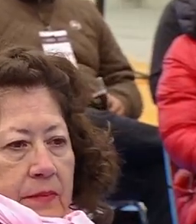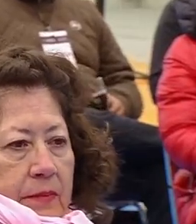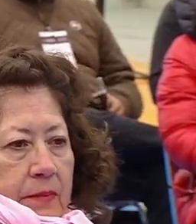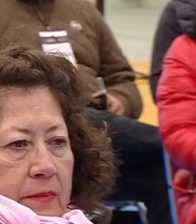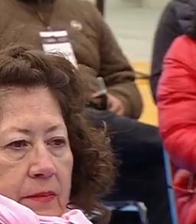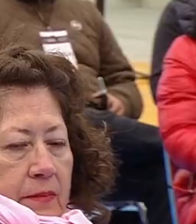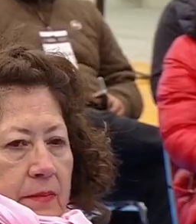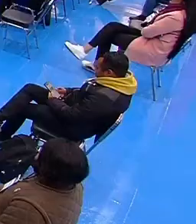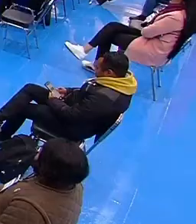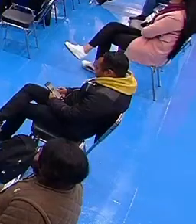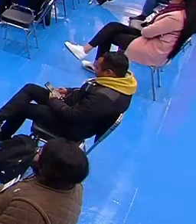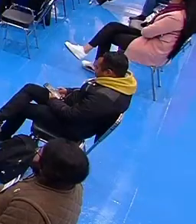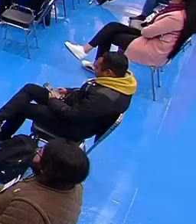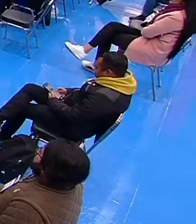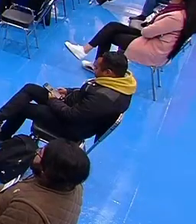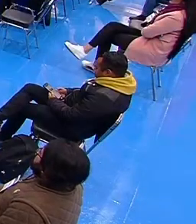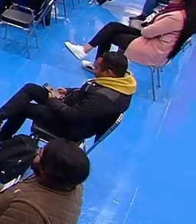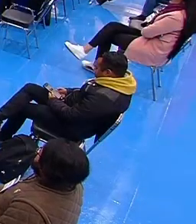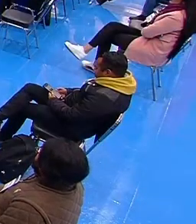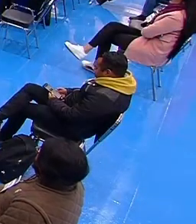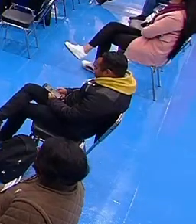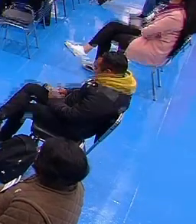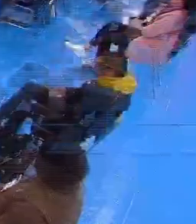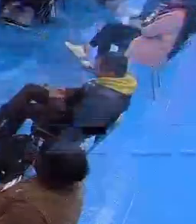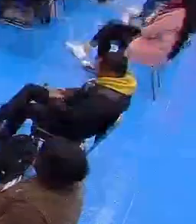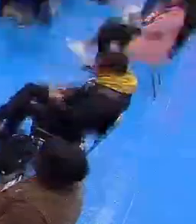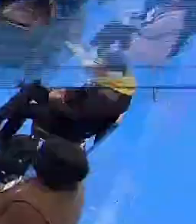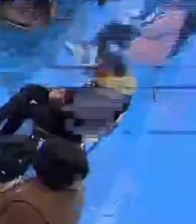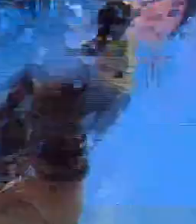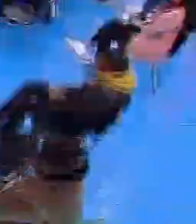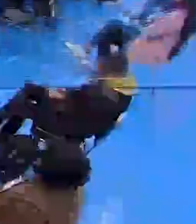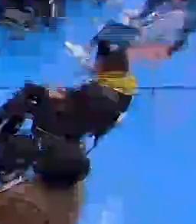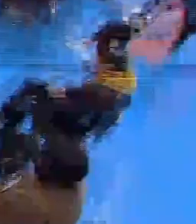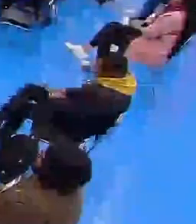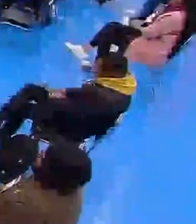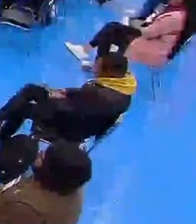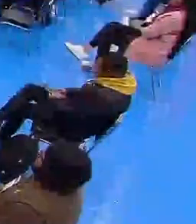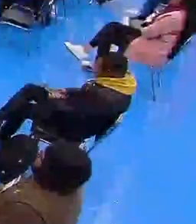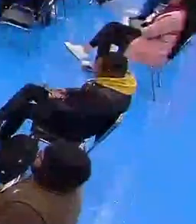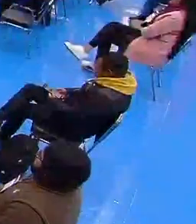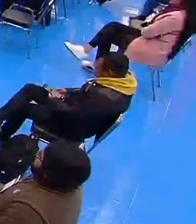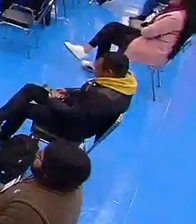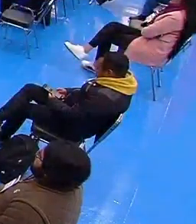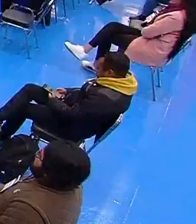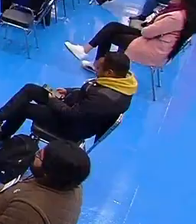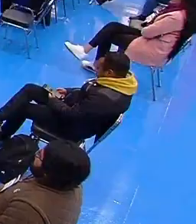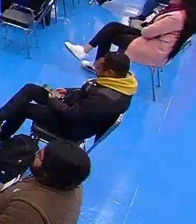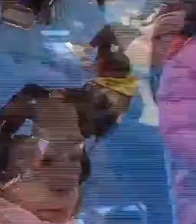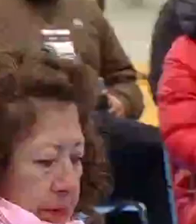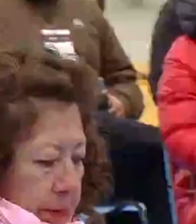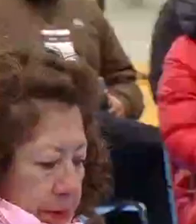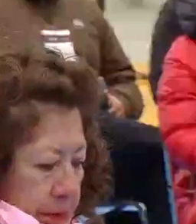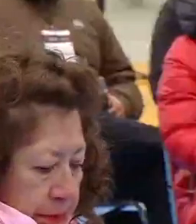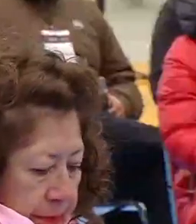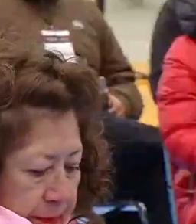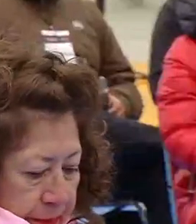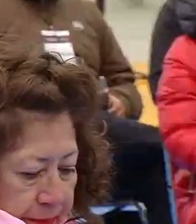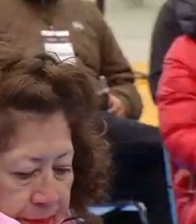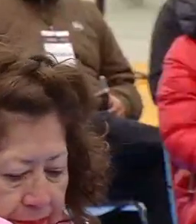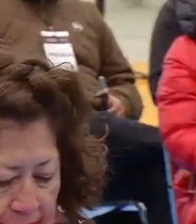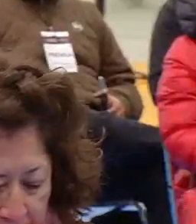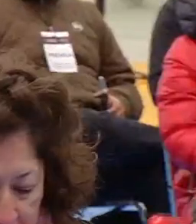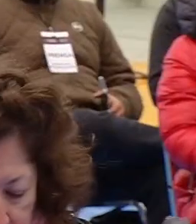llamada FUDES y desde diciembre están apresados dos luchadores sociales de esta organización un padre e hijo